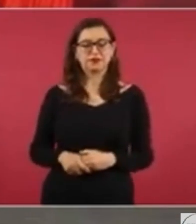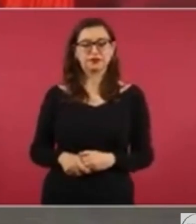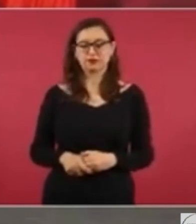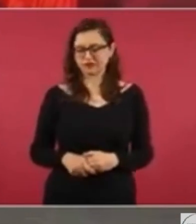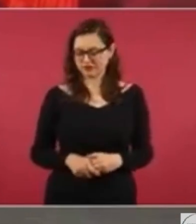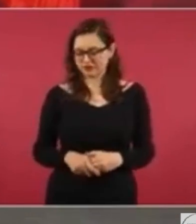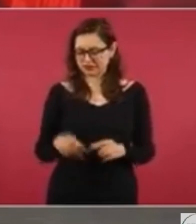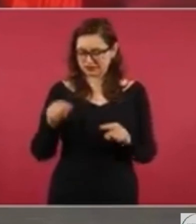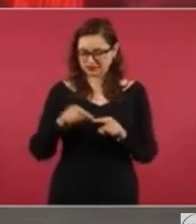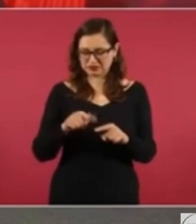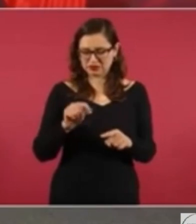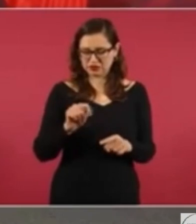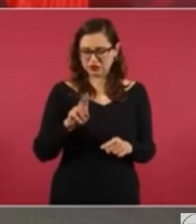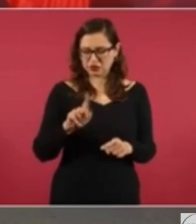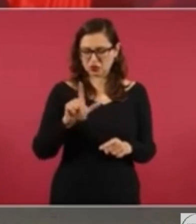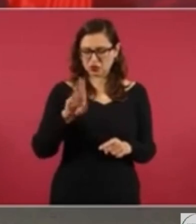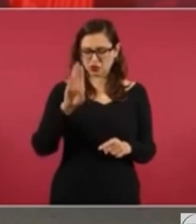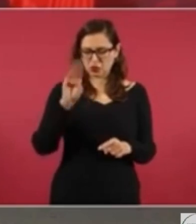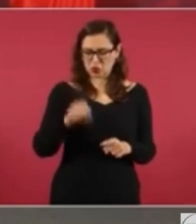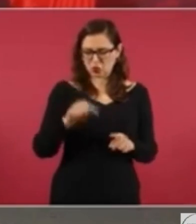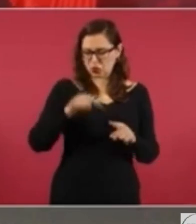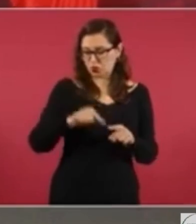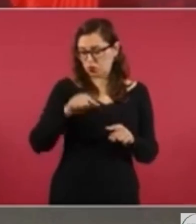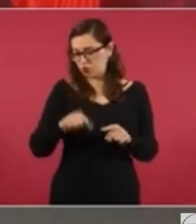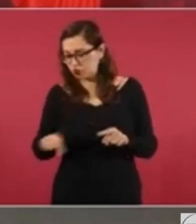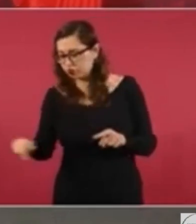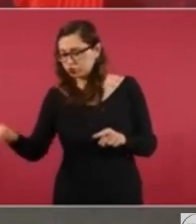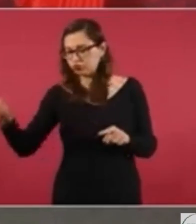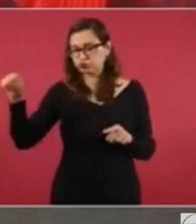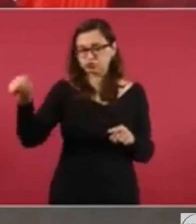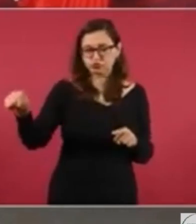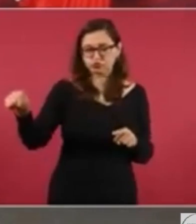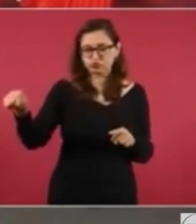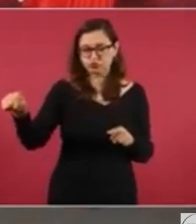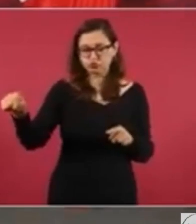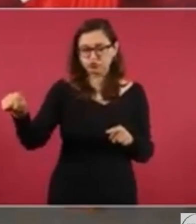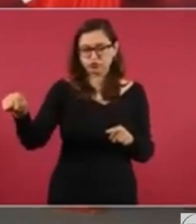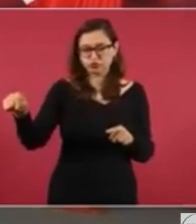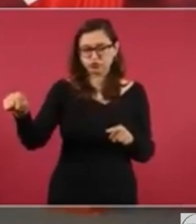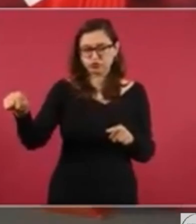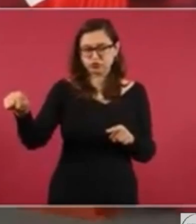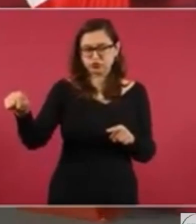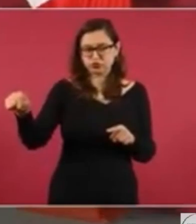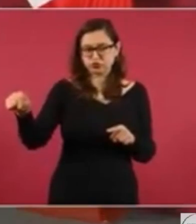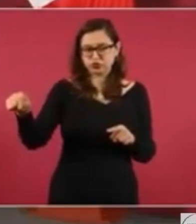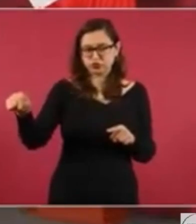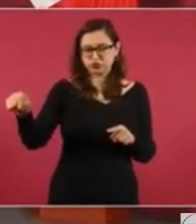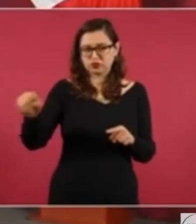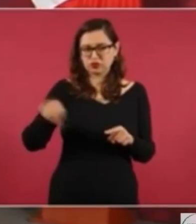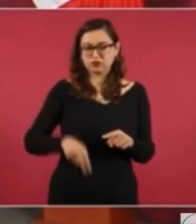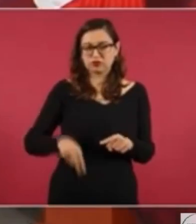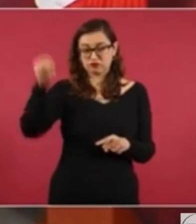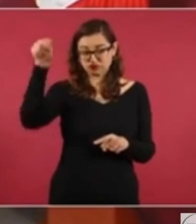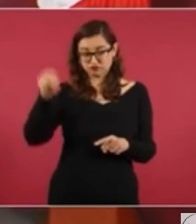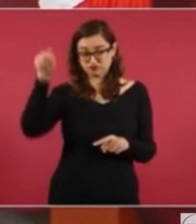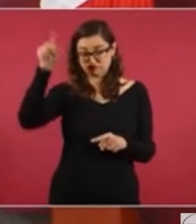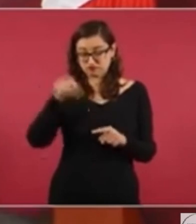Tulum?, no, hacia el norte,